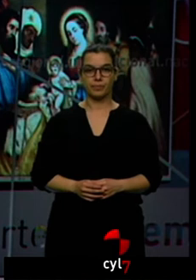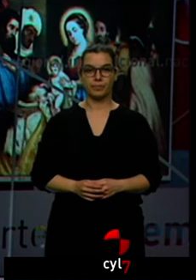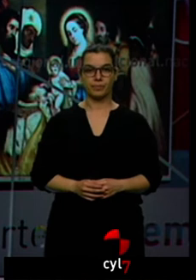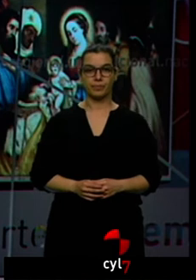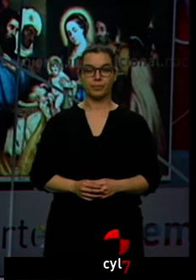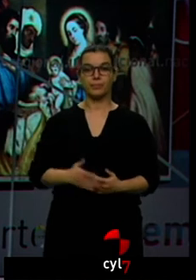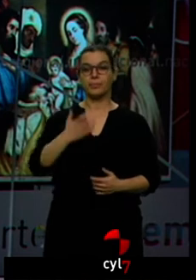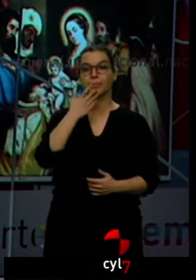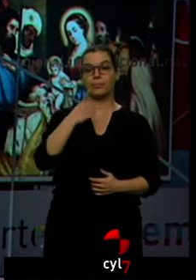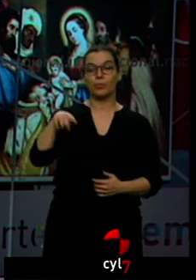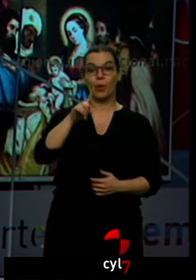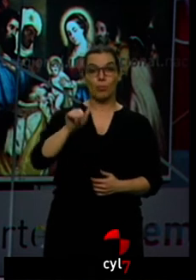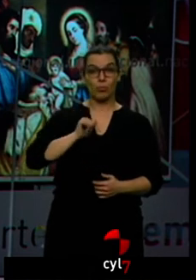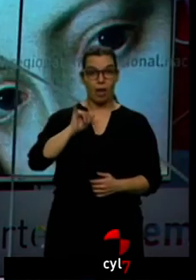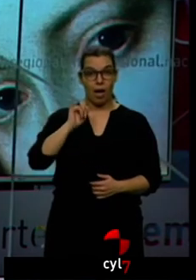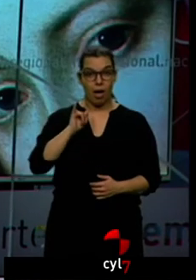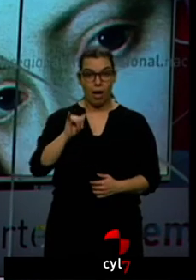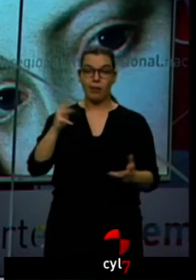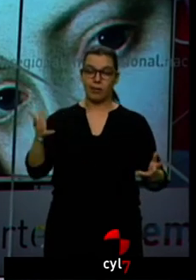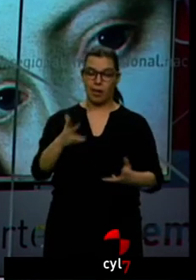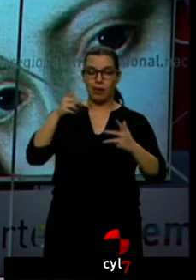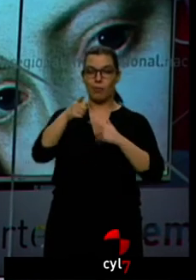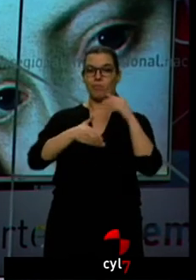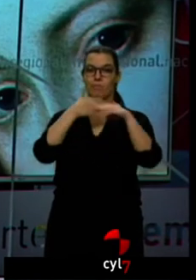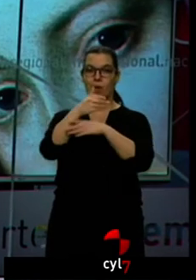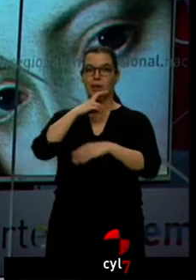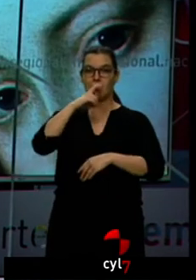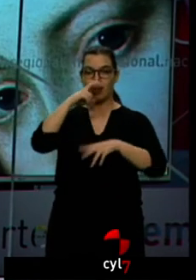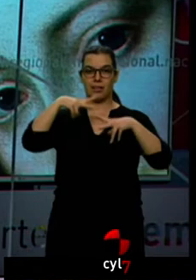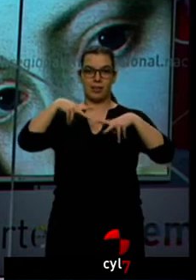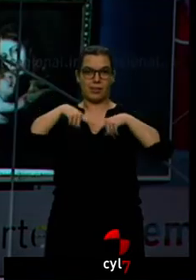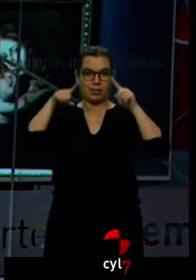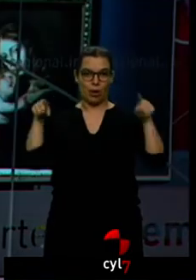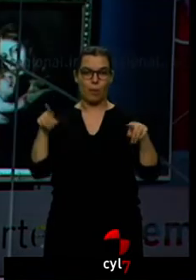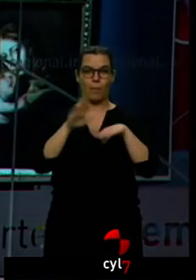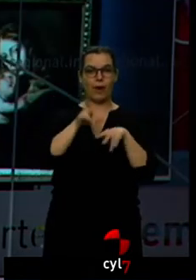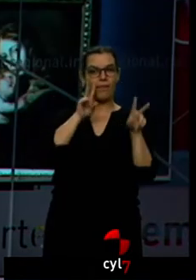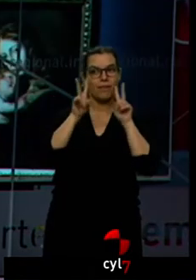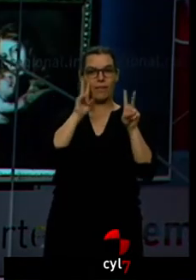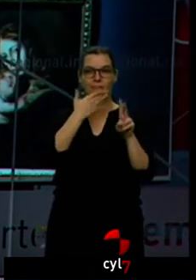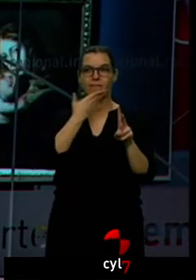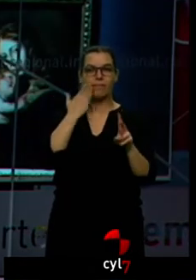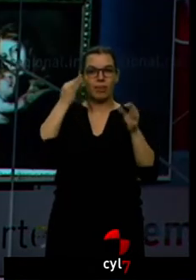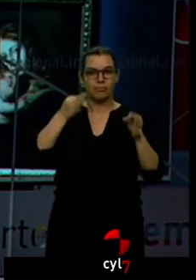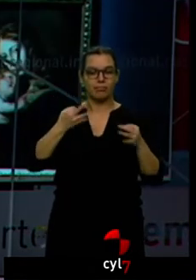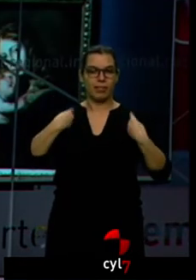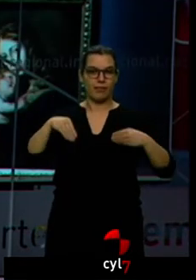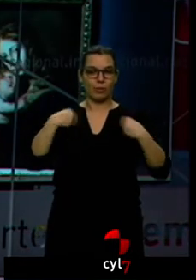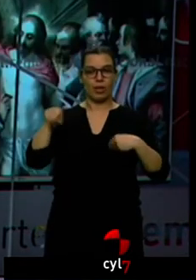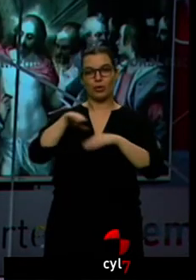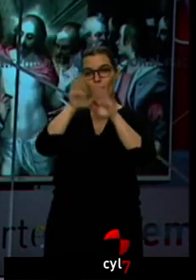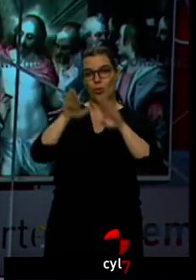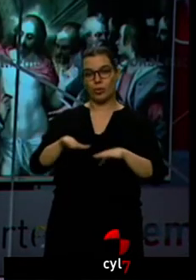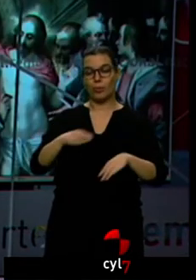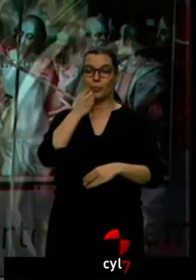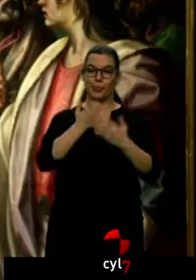Si tienen oportunidad, les animamos a que pasen por allí, por la Catedral de Segovia, y las disfruten en persona. Es nuestra última imagen. Buenos